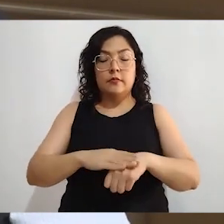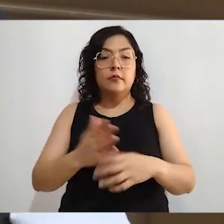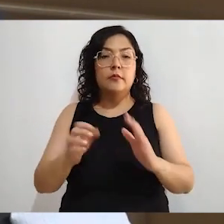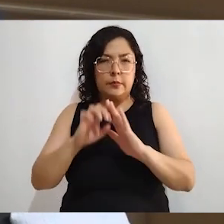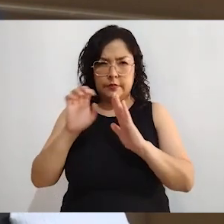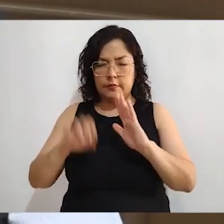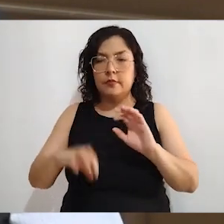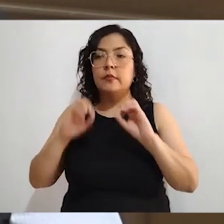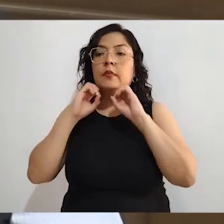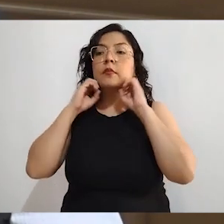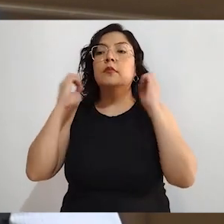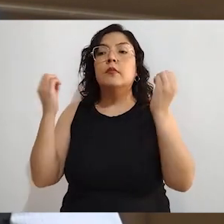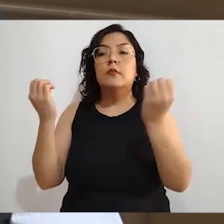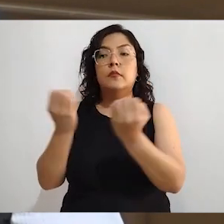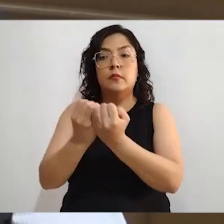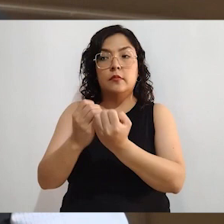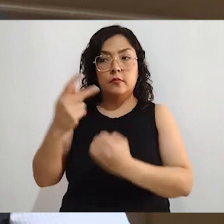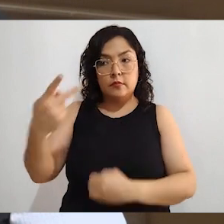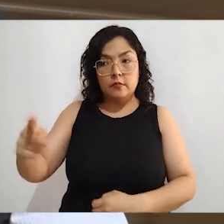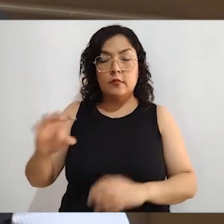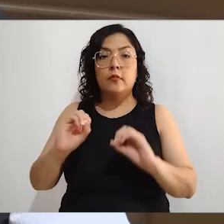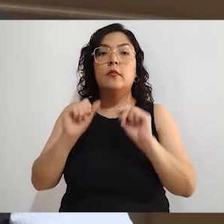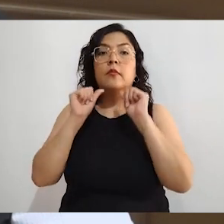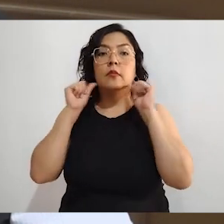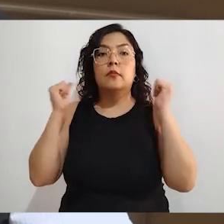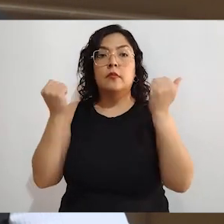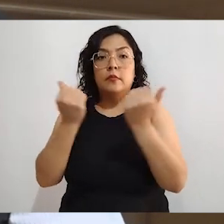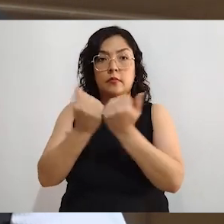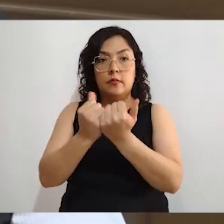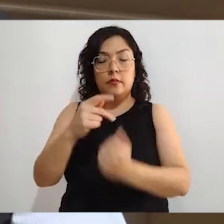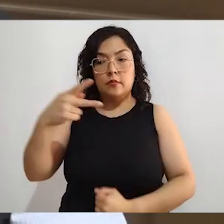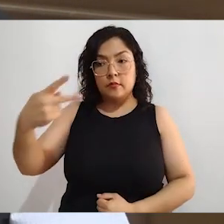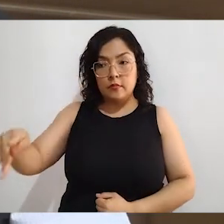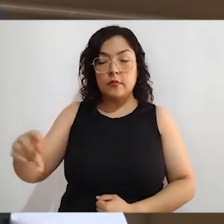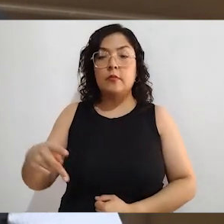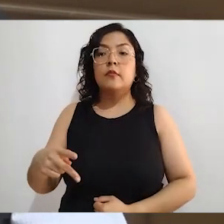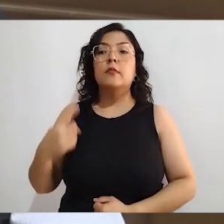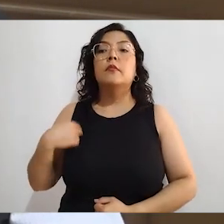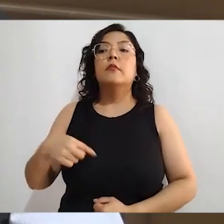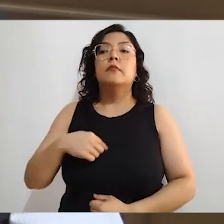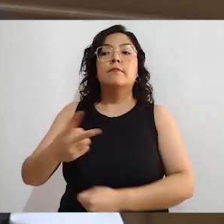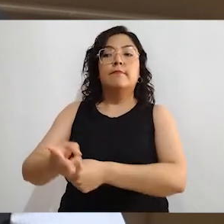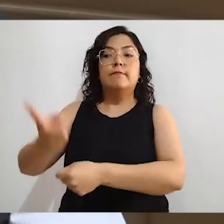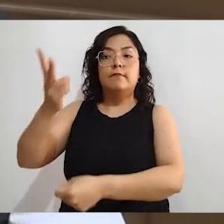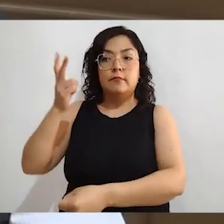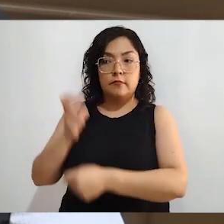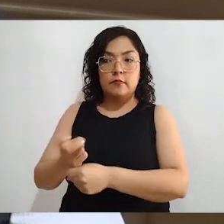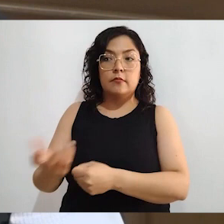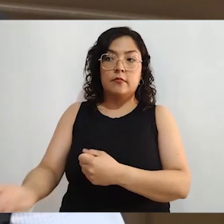que tengan el interés de promover el voto, evidentemente de forma imparcial, para que se sumen a las actividades